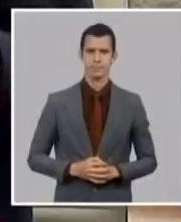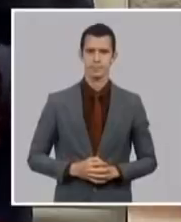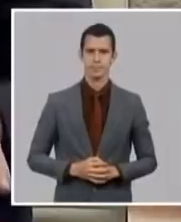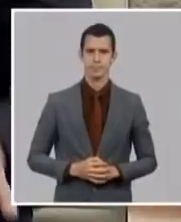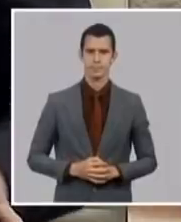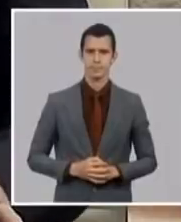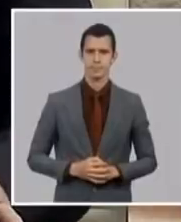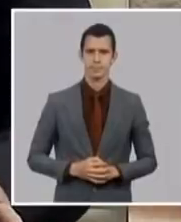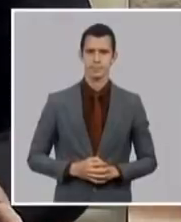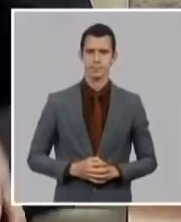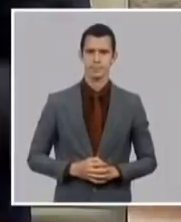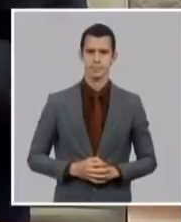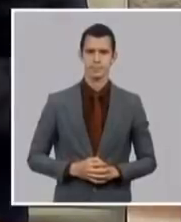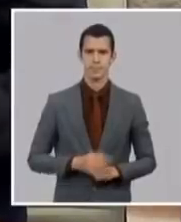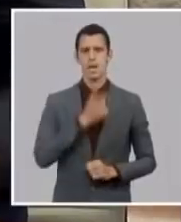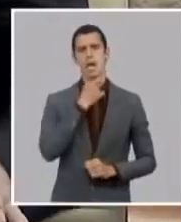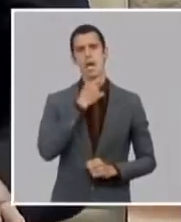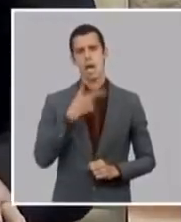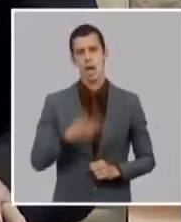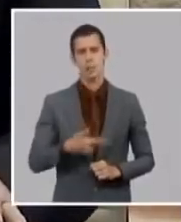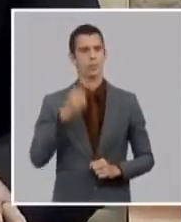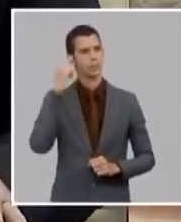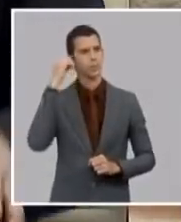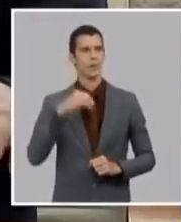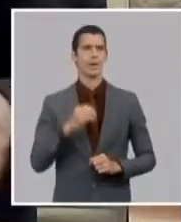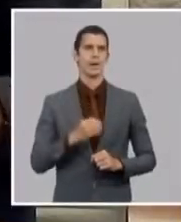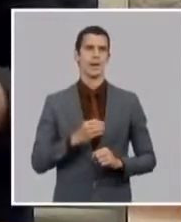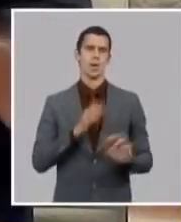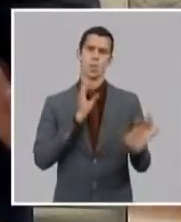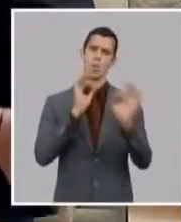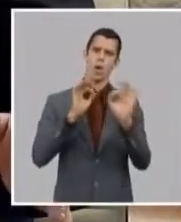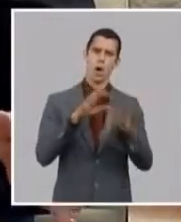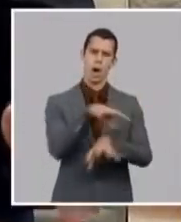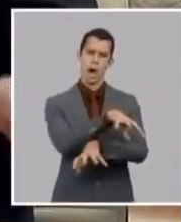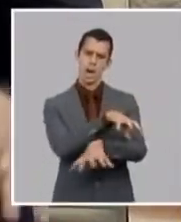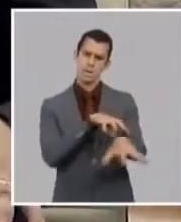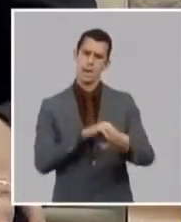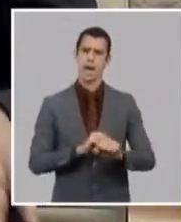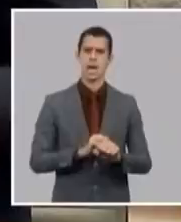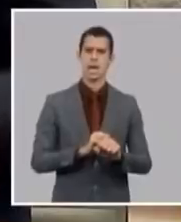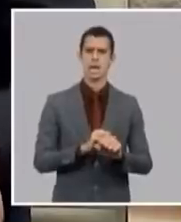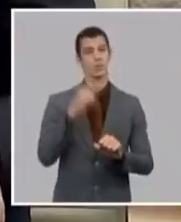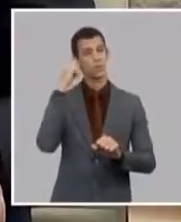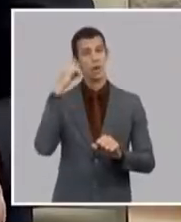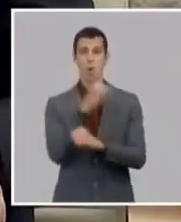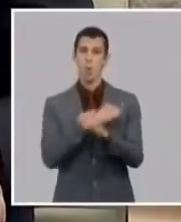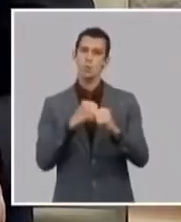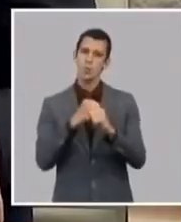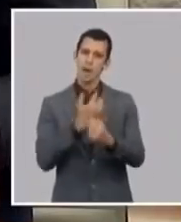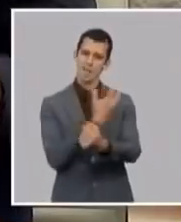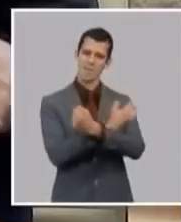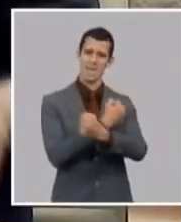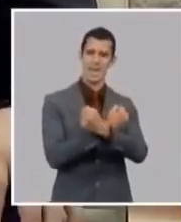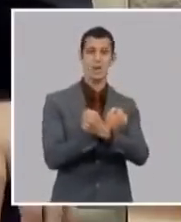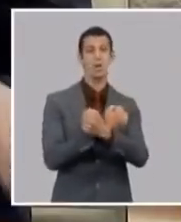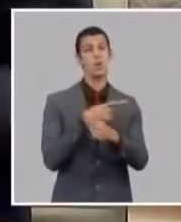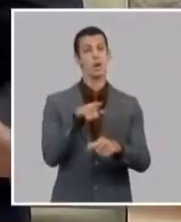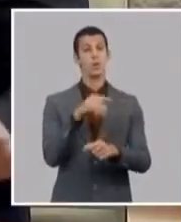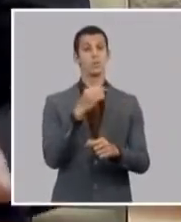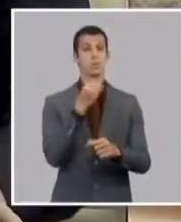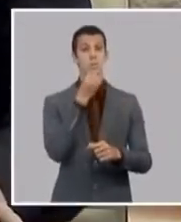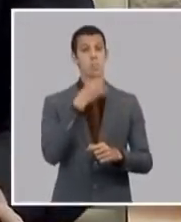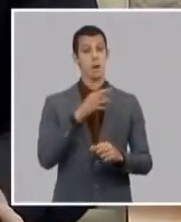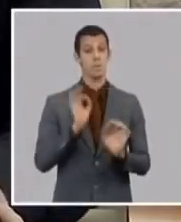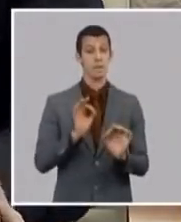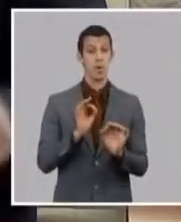autoridades fitosanitaria y veterinaria para determinados productos que pueden ser susceptibles de constituir